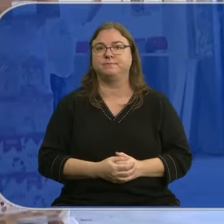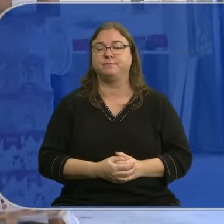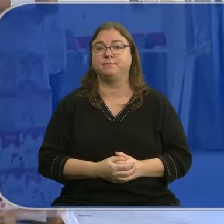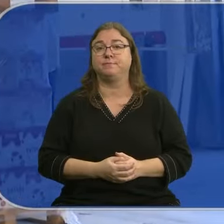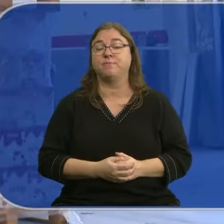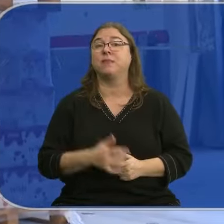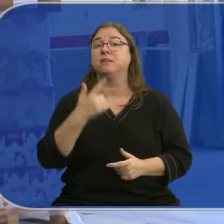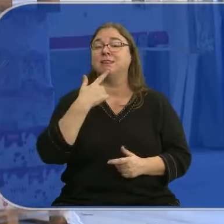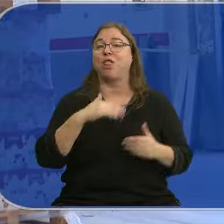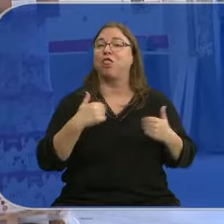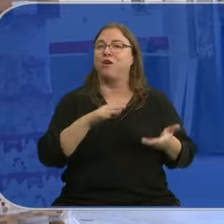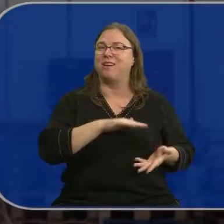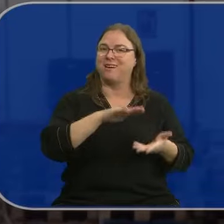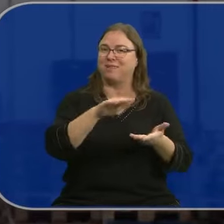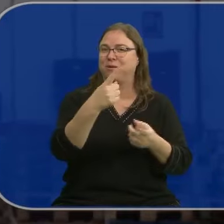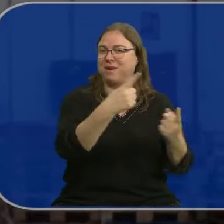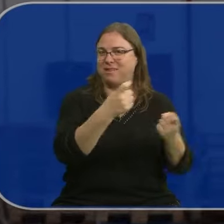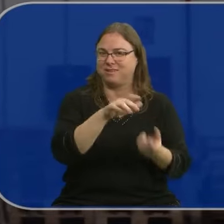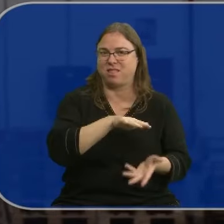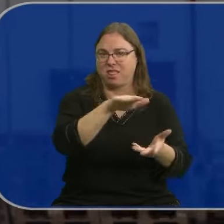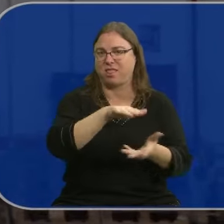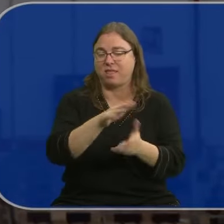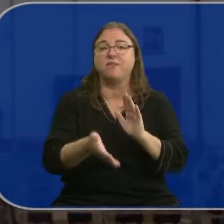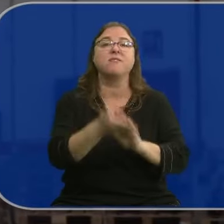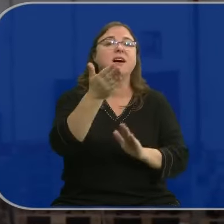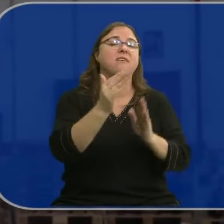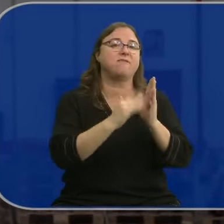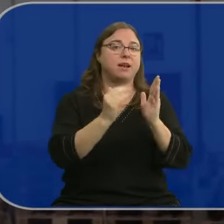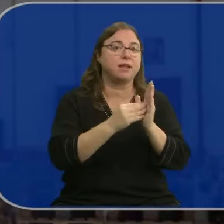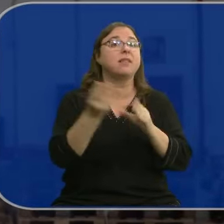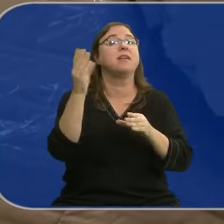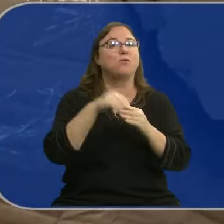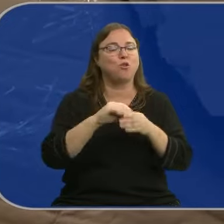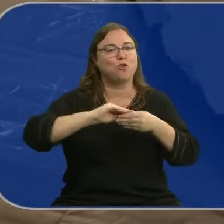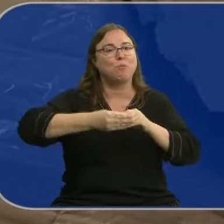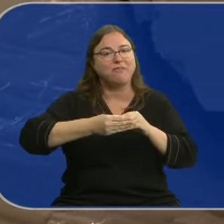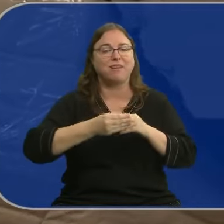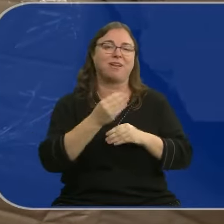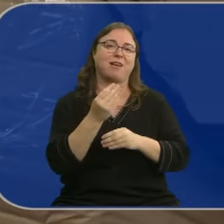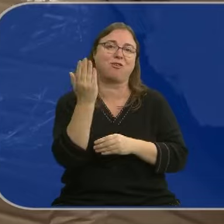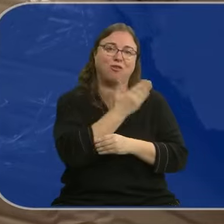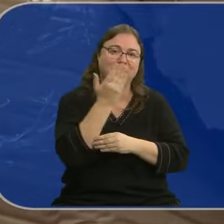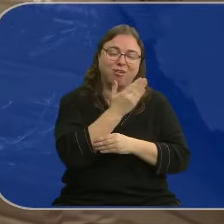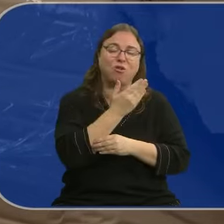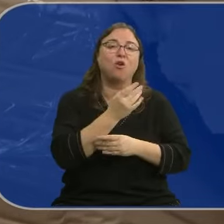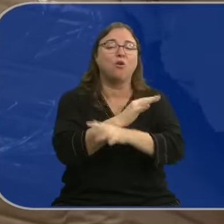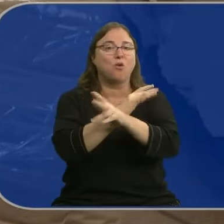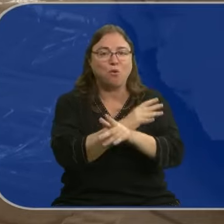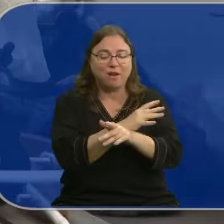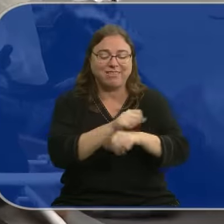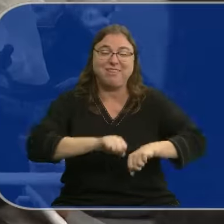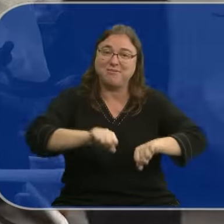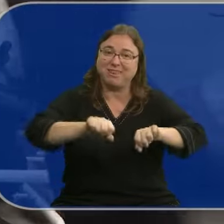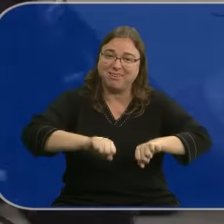Entre las donaciones de productos de primera necesidad que se están enviando a Valencia, también hay material escolar, juguetes y carritos de bebé. En